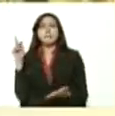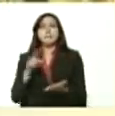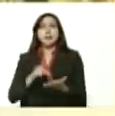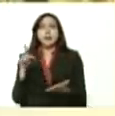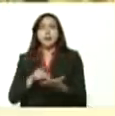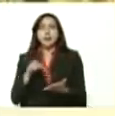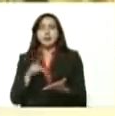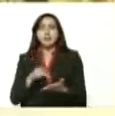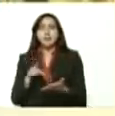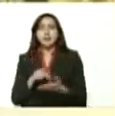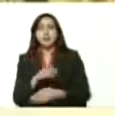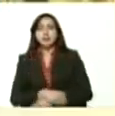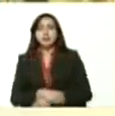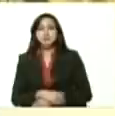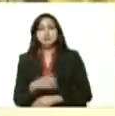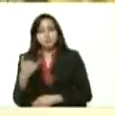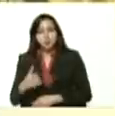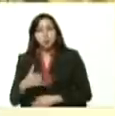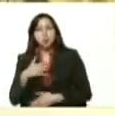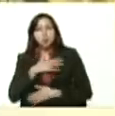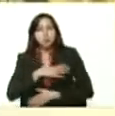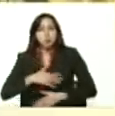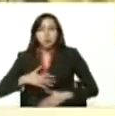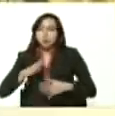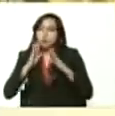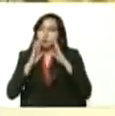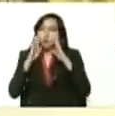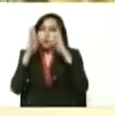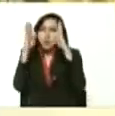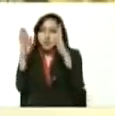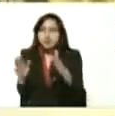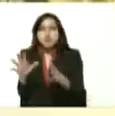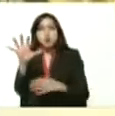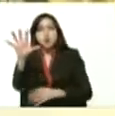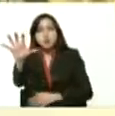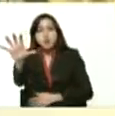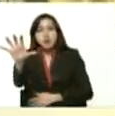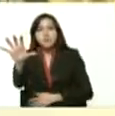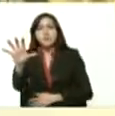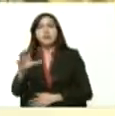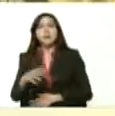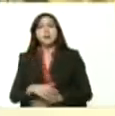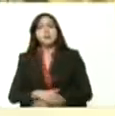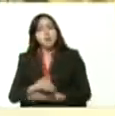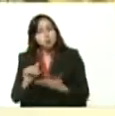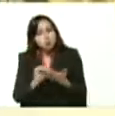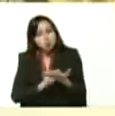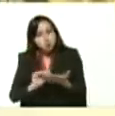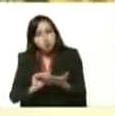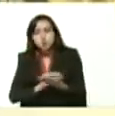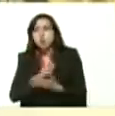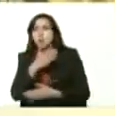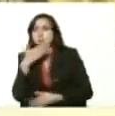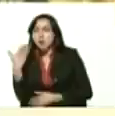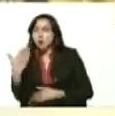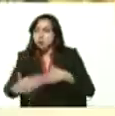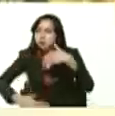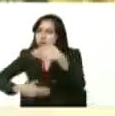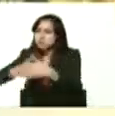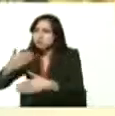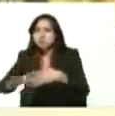y beneficiarios de una patria que se recupera y que progresa